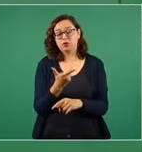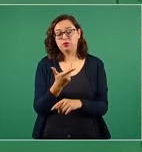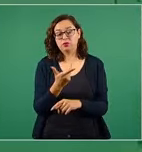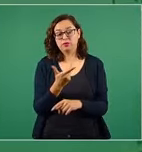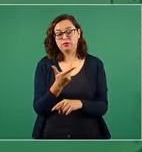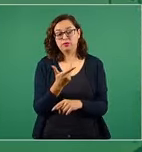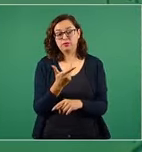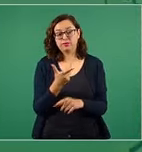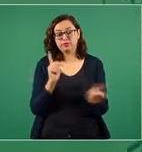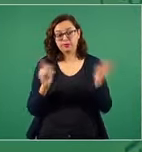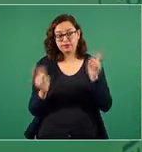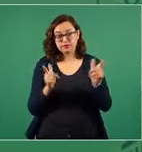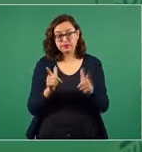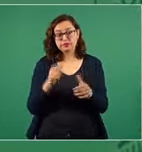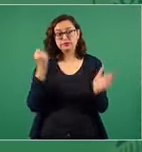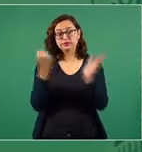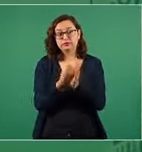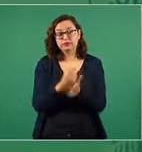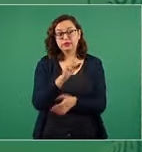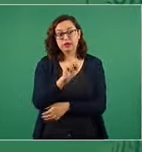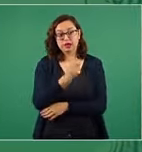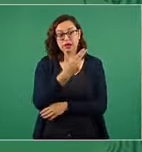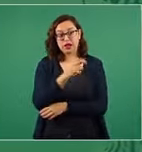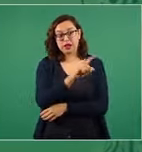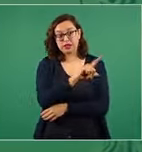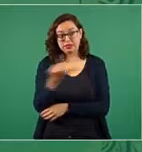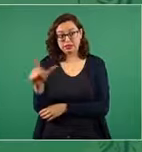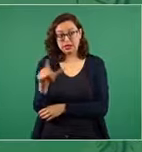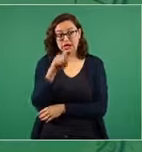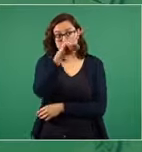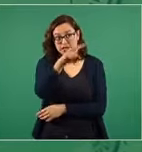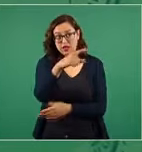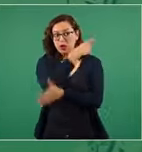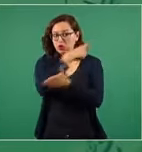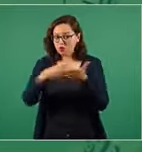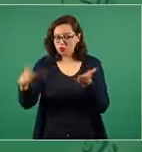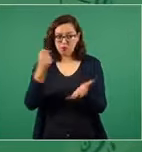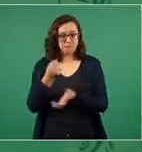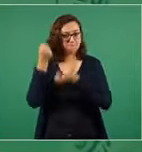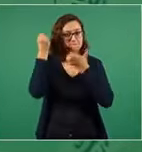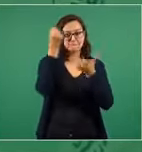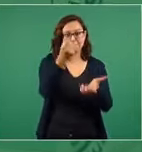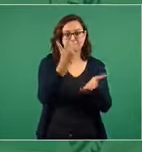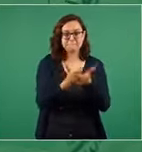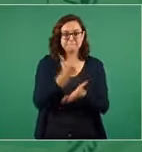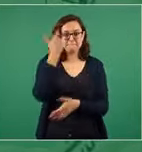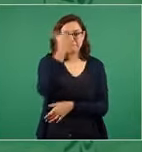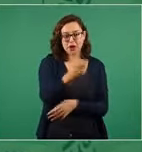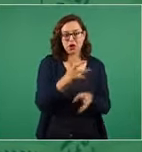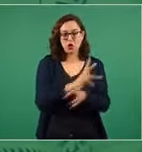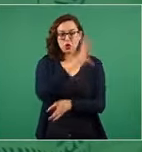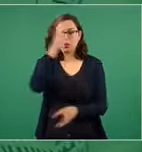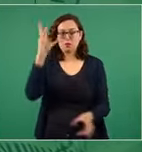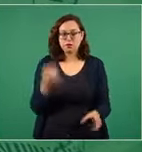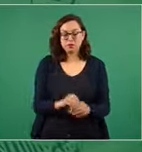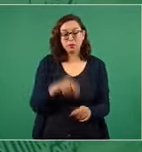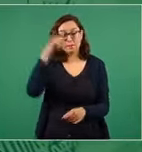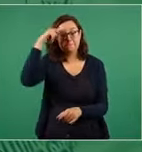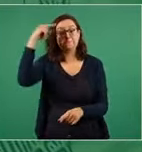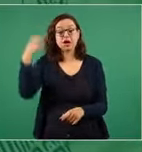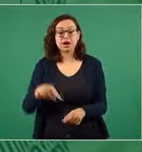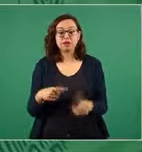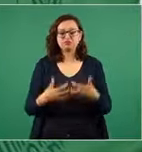Shell Deer Park para tener capacidad de refinación